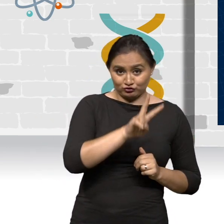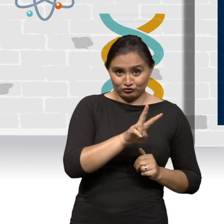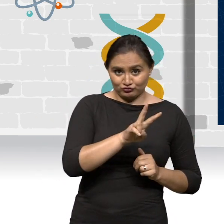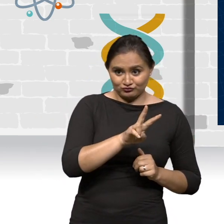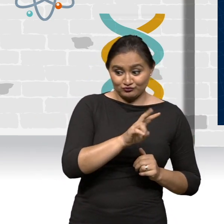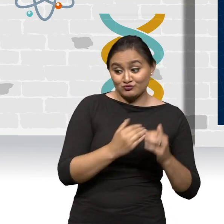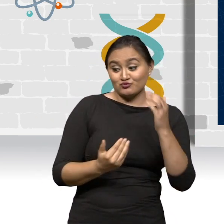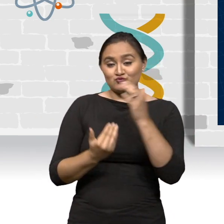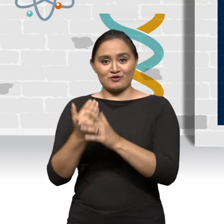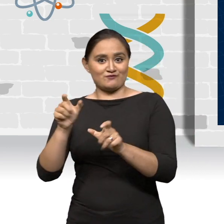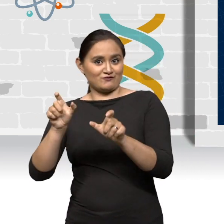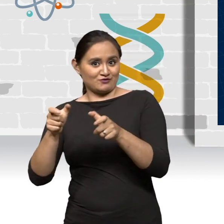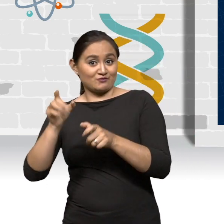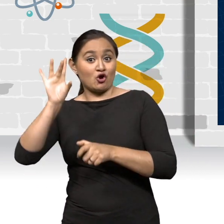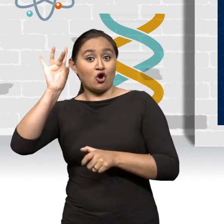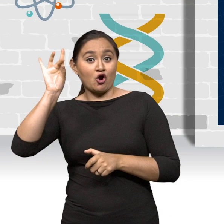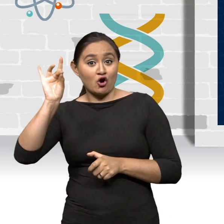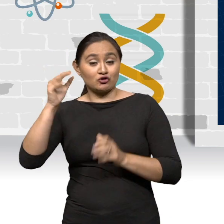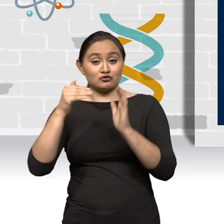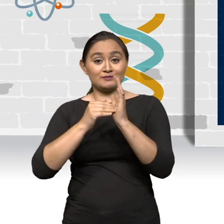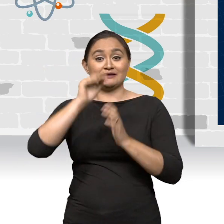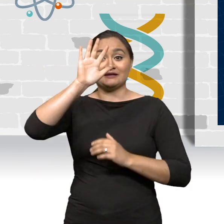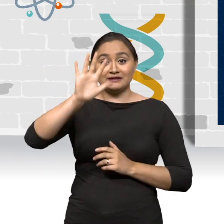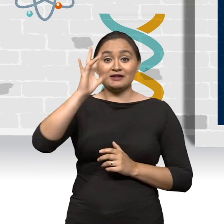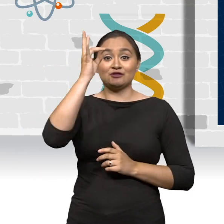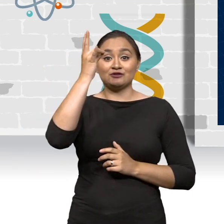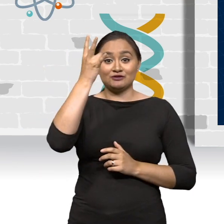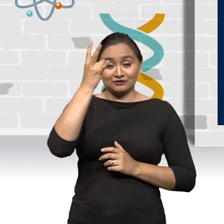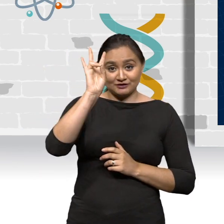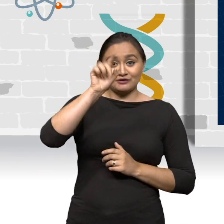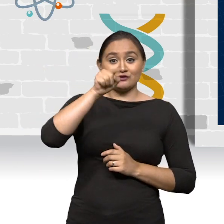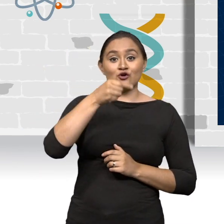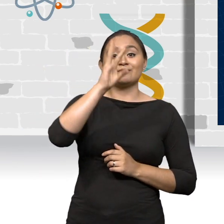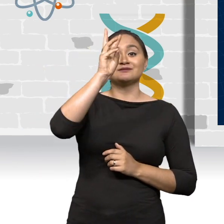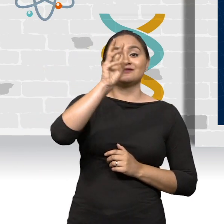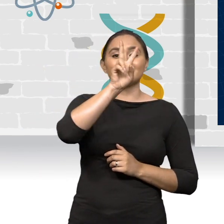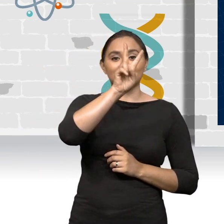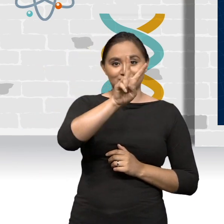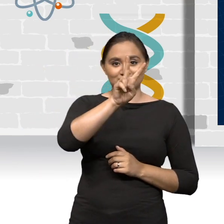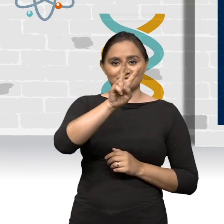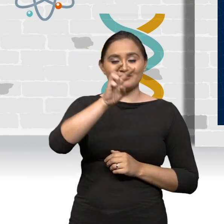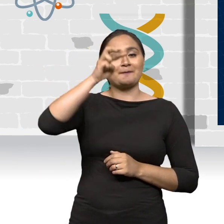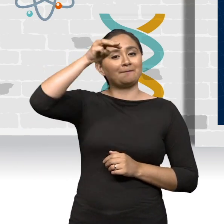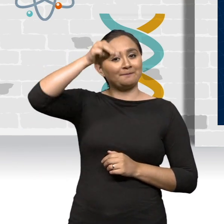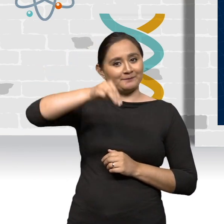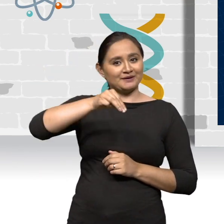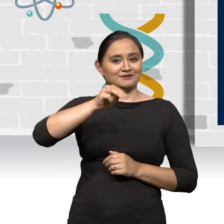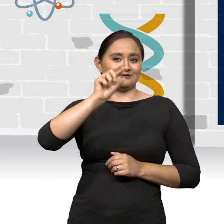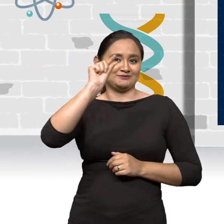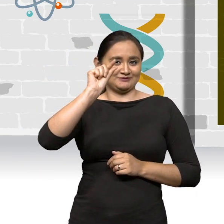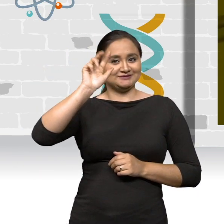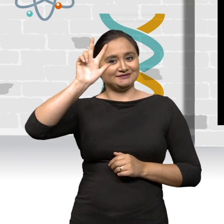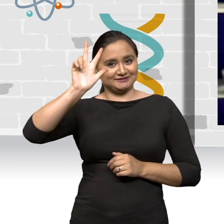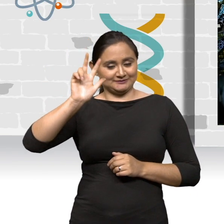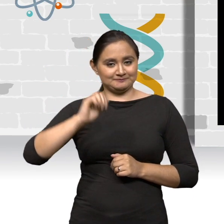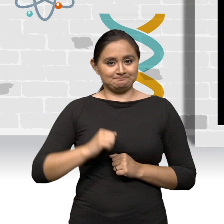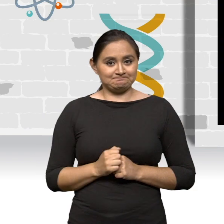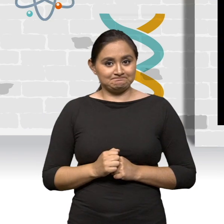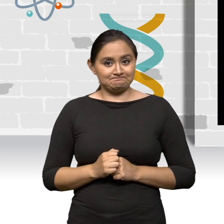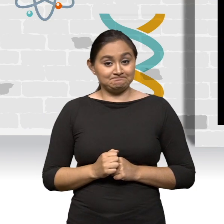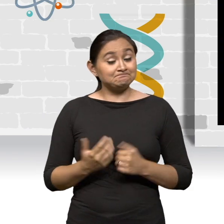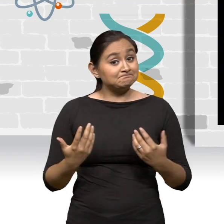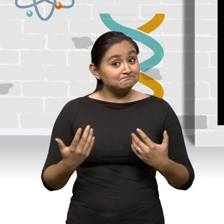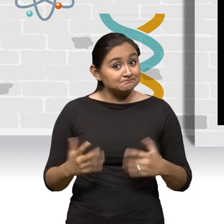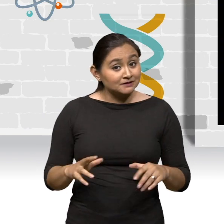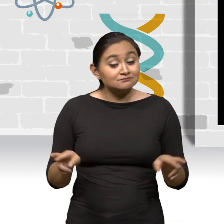y así obtenemos que el nuevo volumen es de 8,517,62 metros cúbicos. En